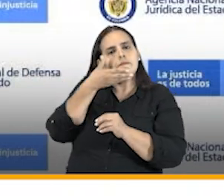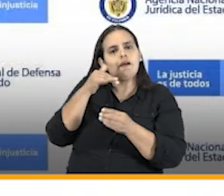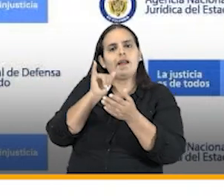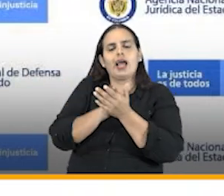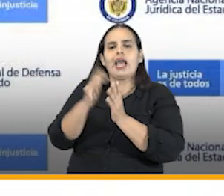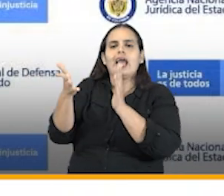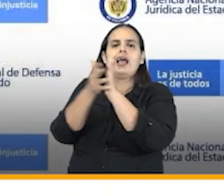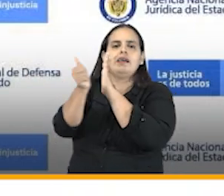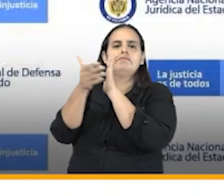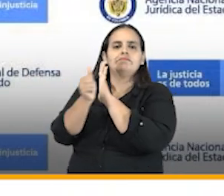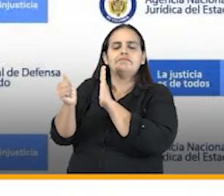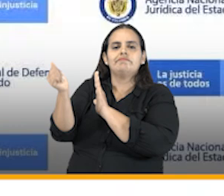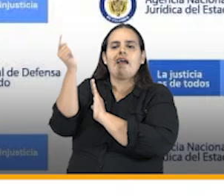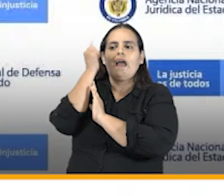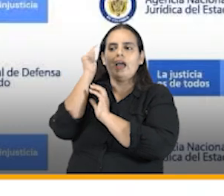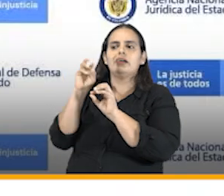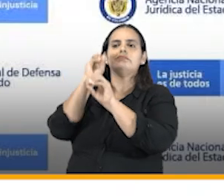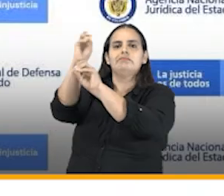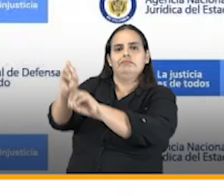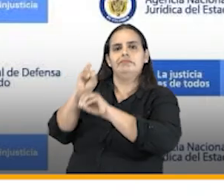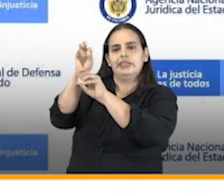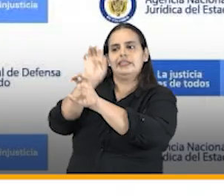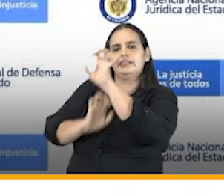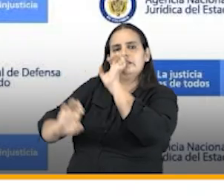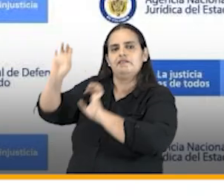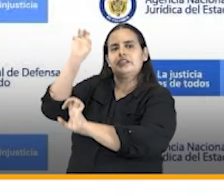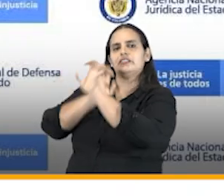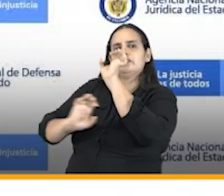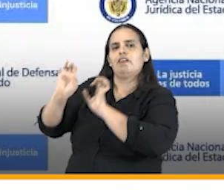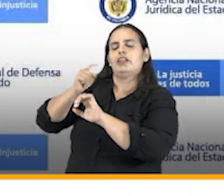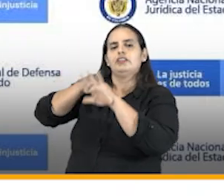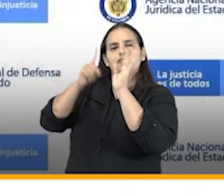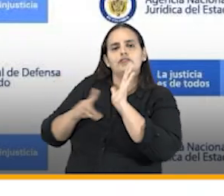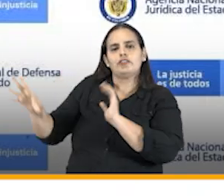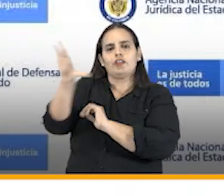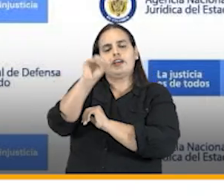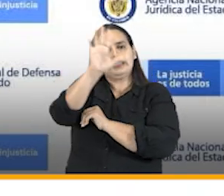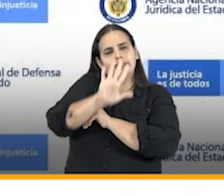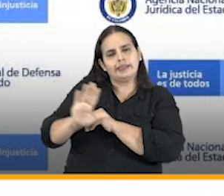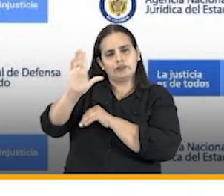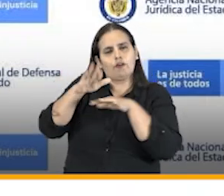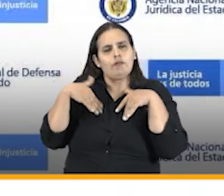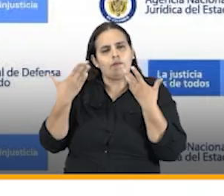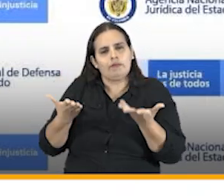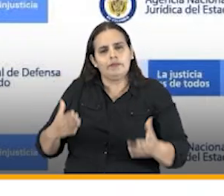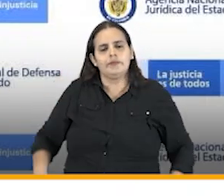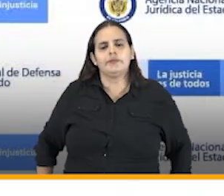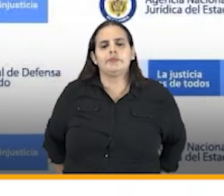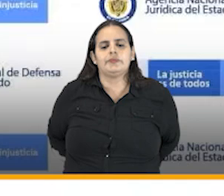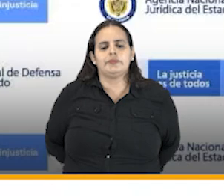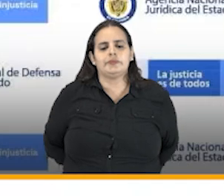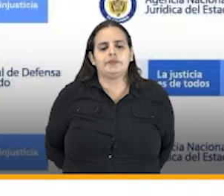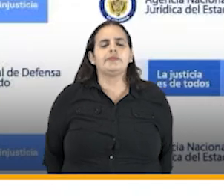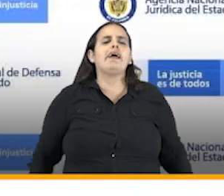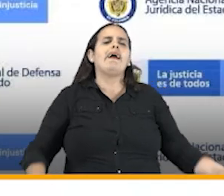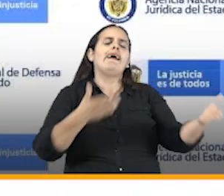las habilidades y capacitaciones de los defensores del estado a nivel territorial? Edwin muchas gracias